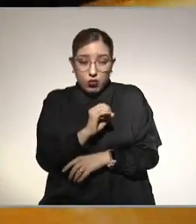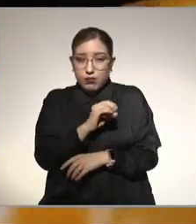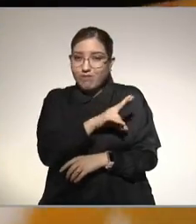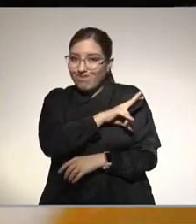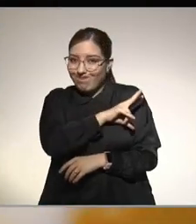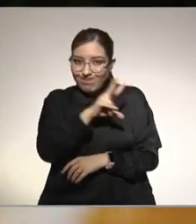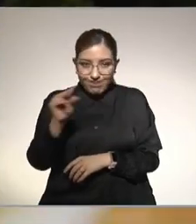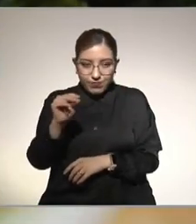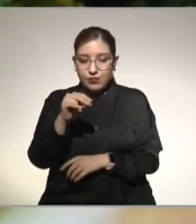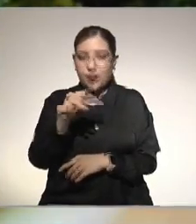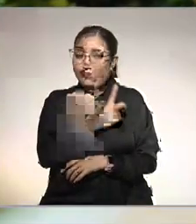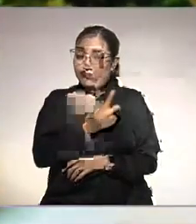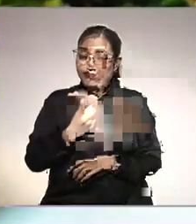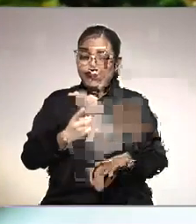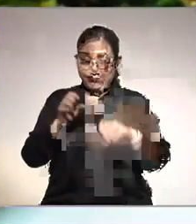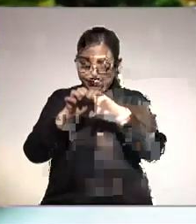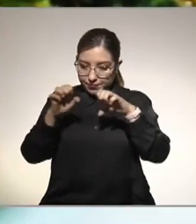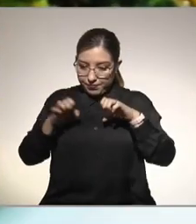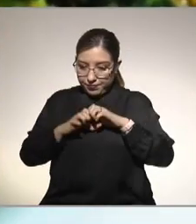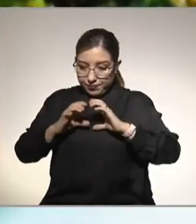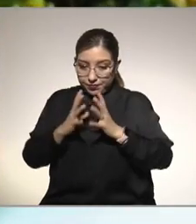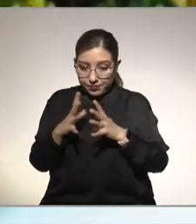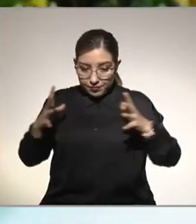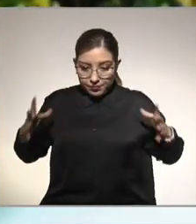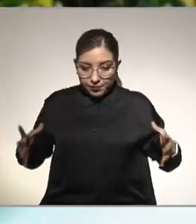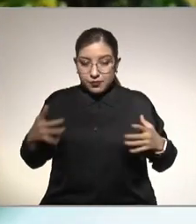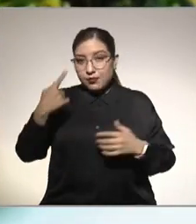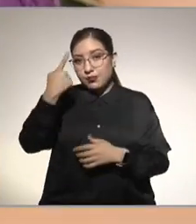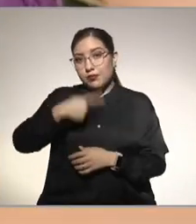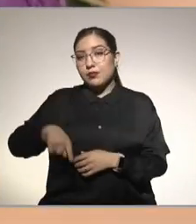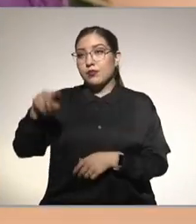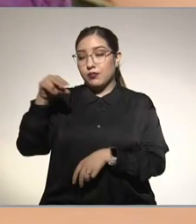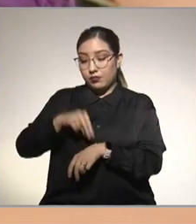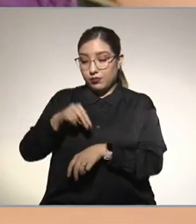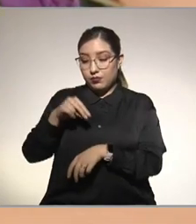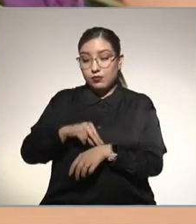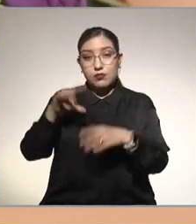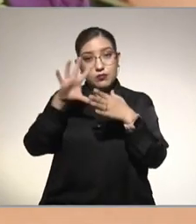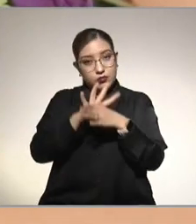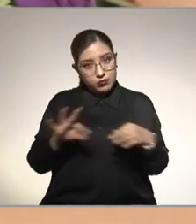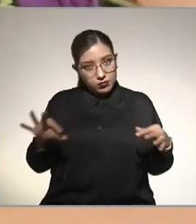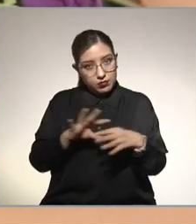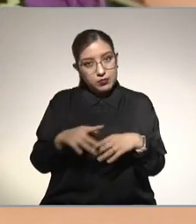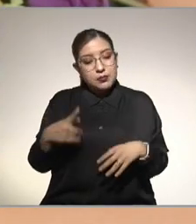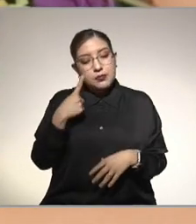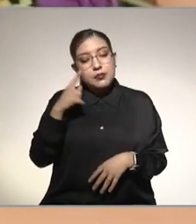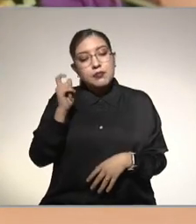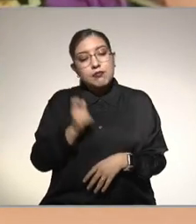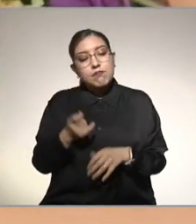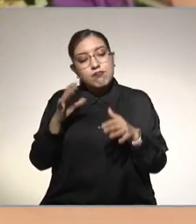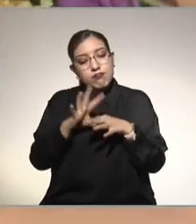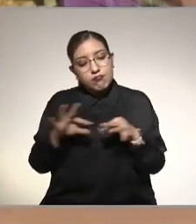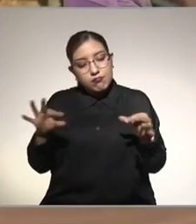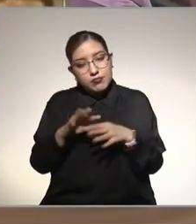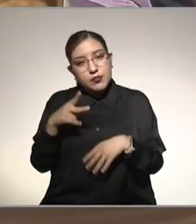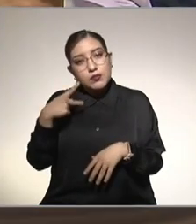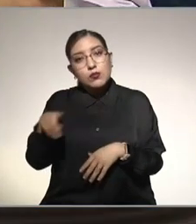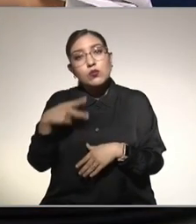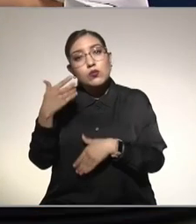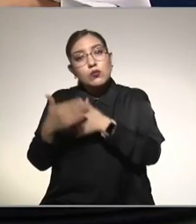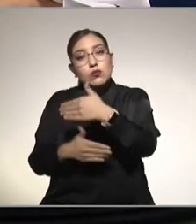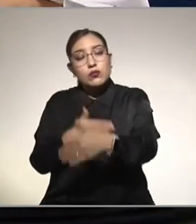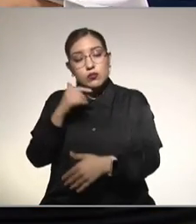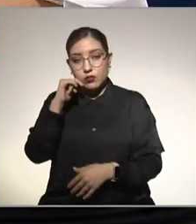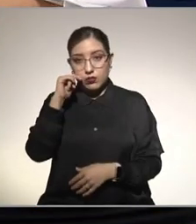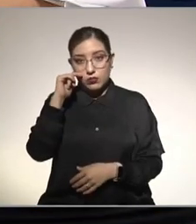multidisciplinario donde por un lado el médico o médica explique al paciente de qué se trata la enfermedad por hígado graso cuáles son sus consecuencias y